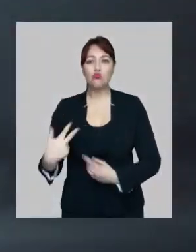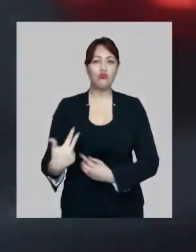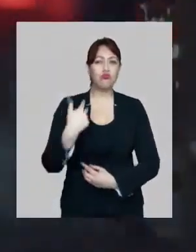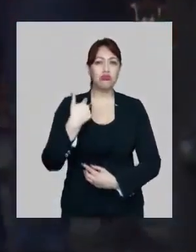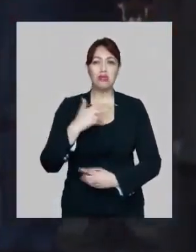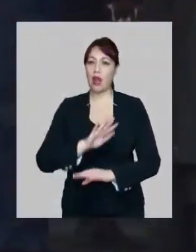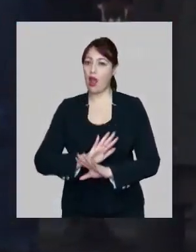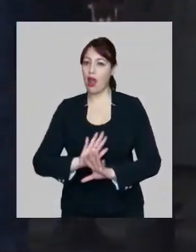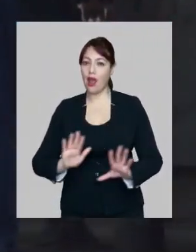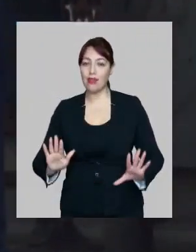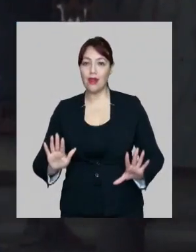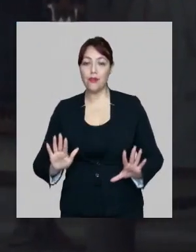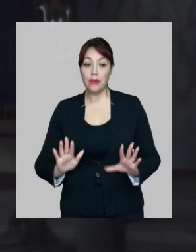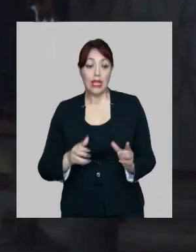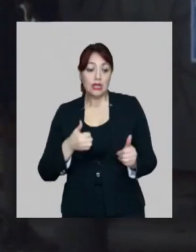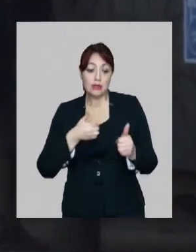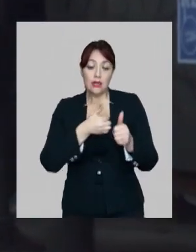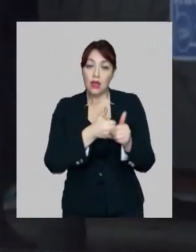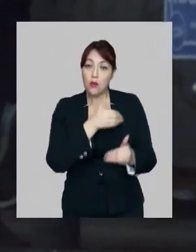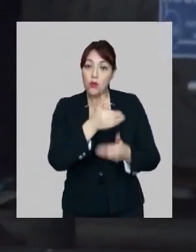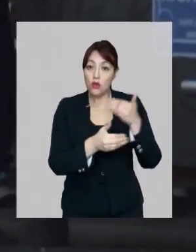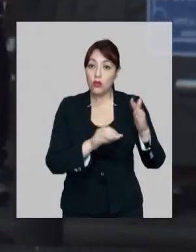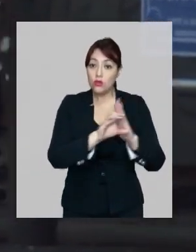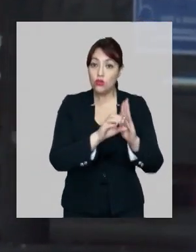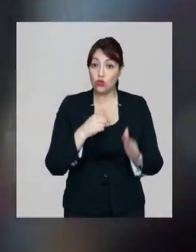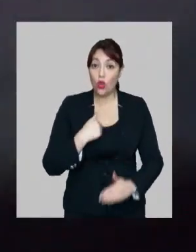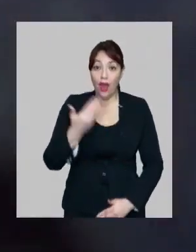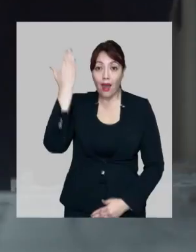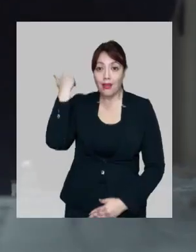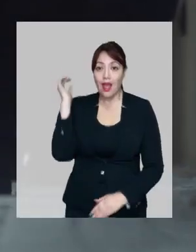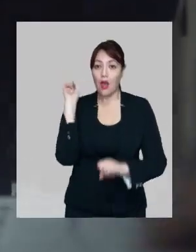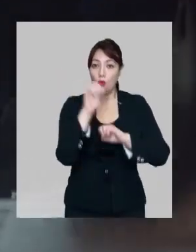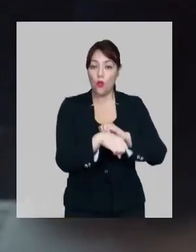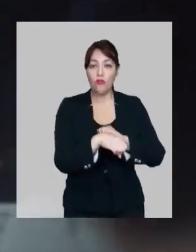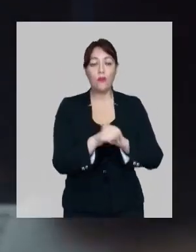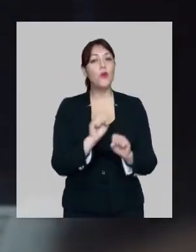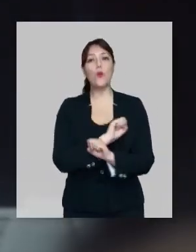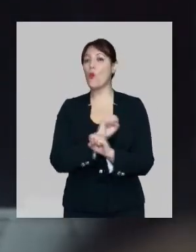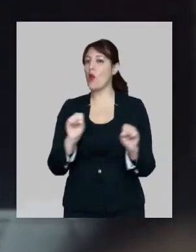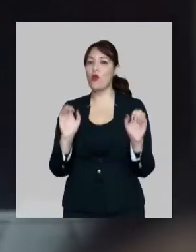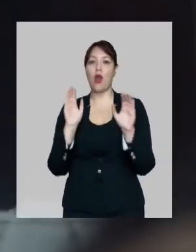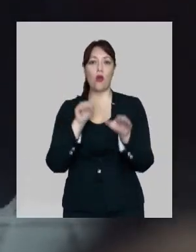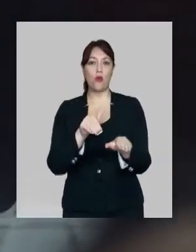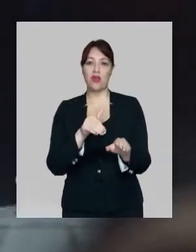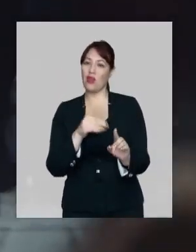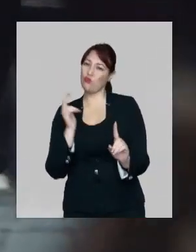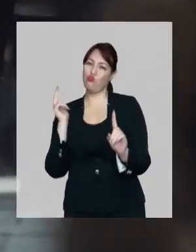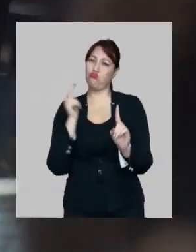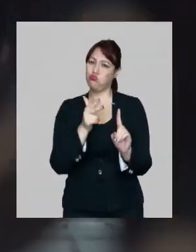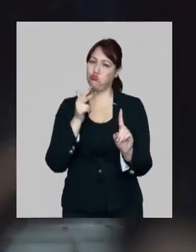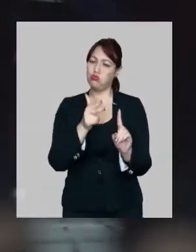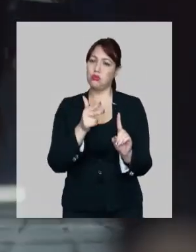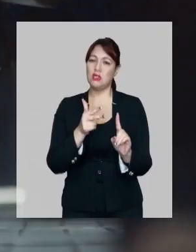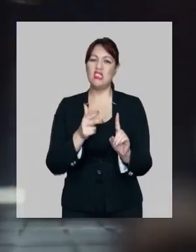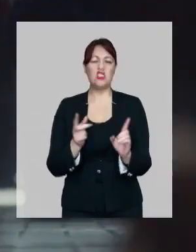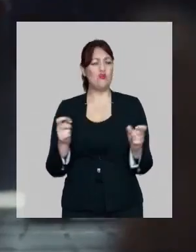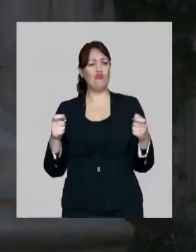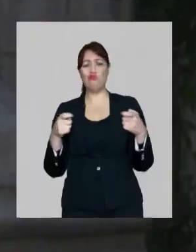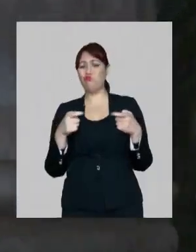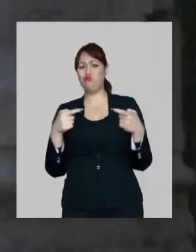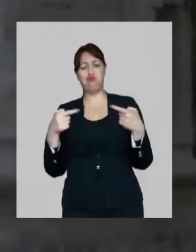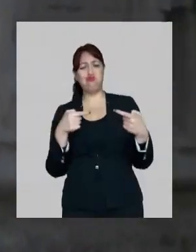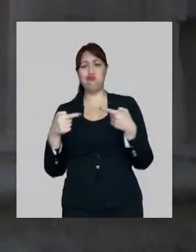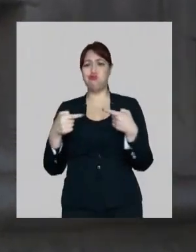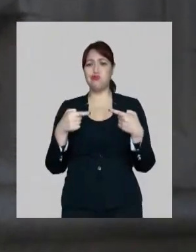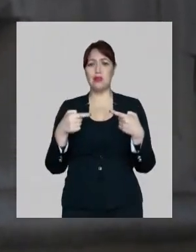Seguí de cerca todo el proceso constituyente. Yo voté a prueba, pero yo no puedo avalar la violencia. Me choca profundamente, y